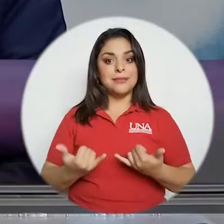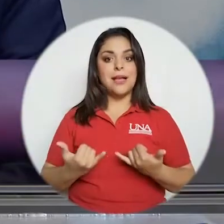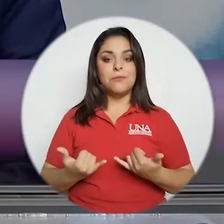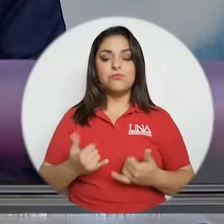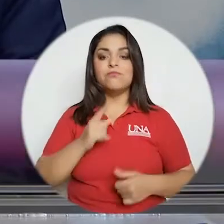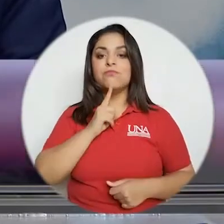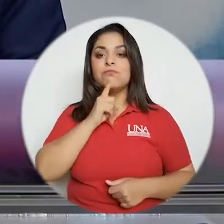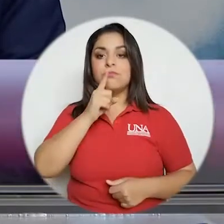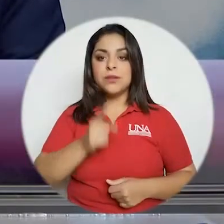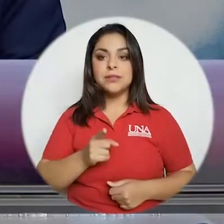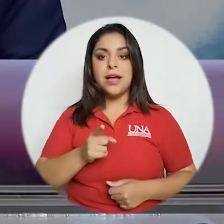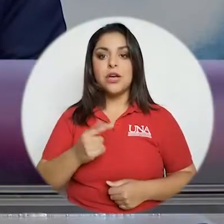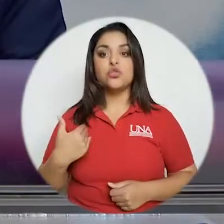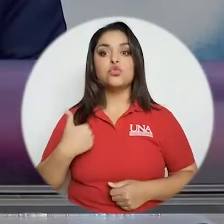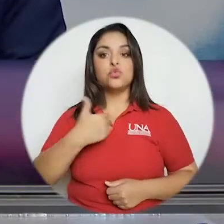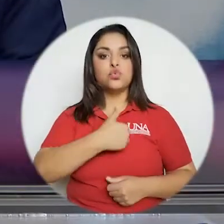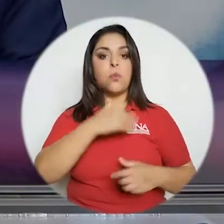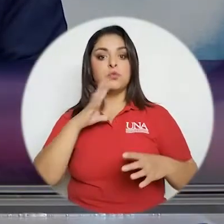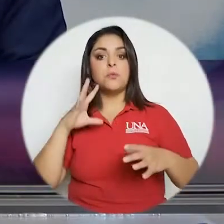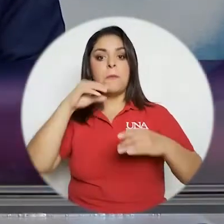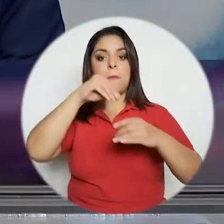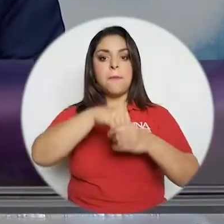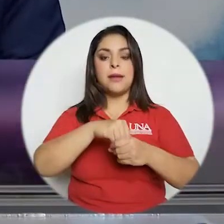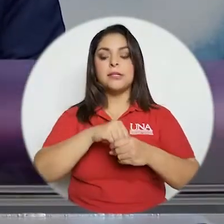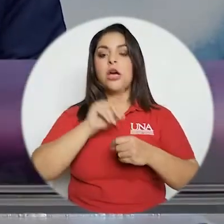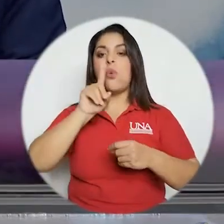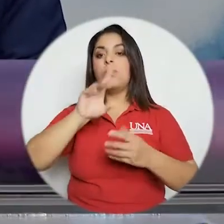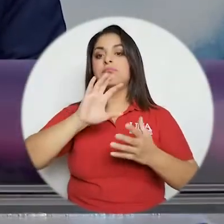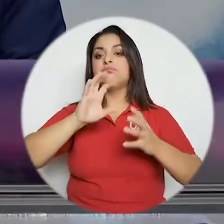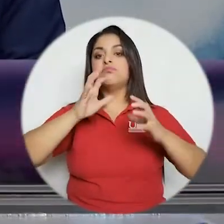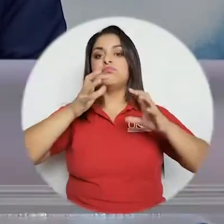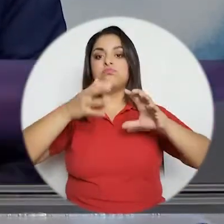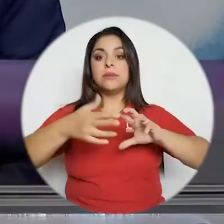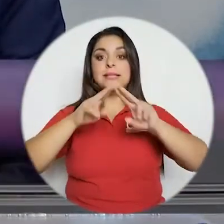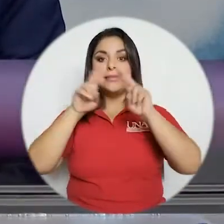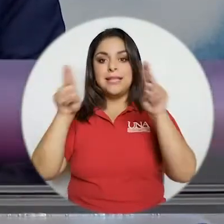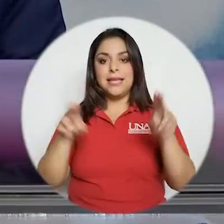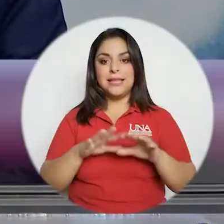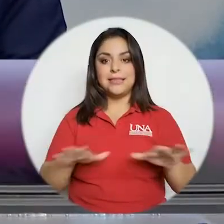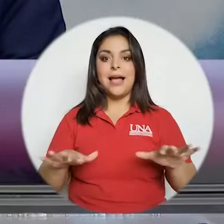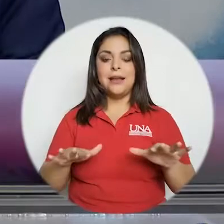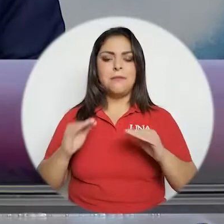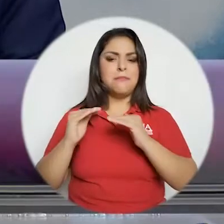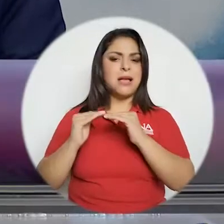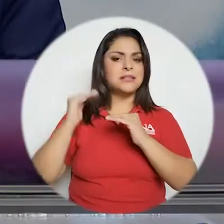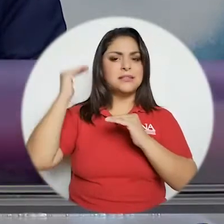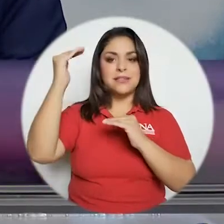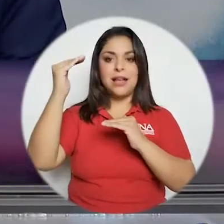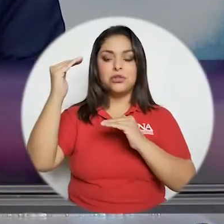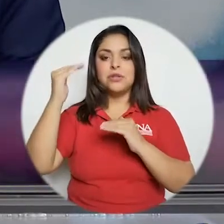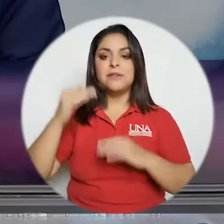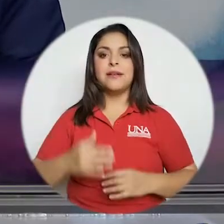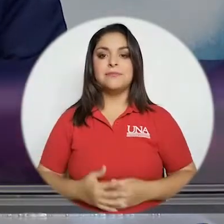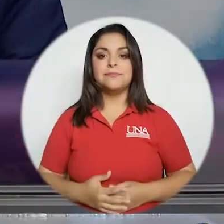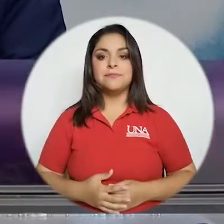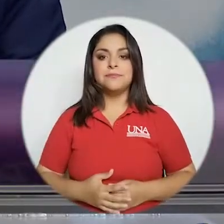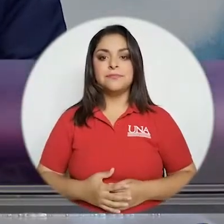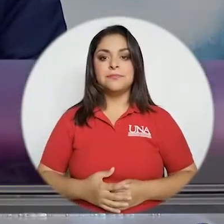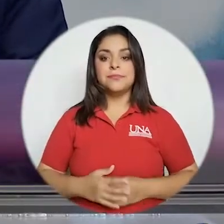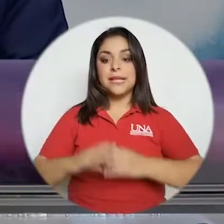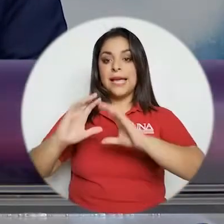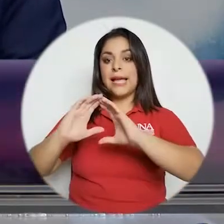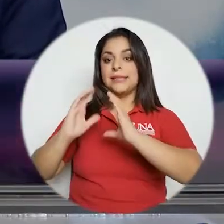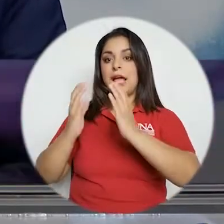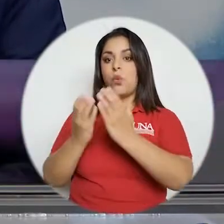estamos definitivamente y somos parte de una transformación digital al más alto nivel